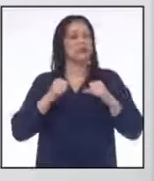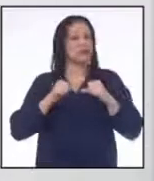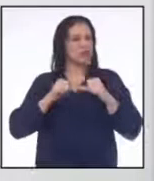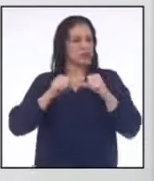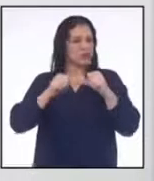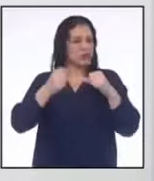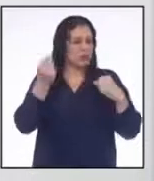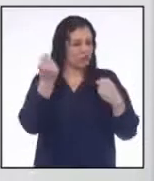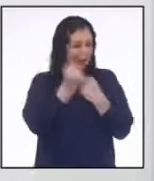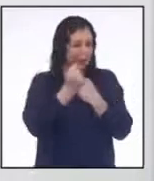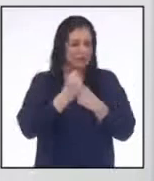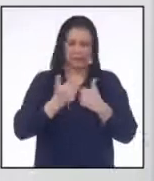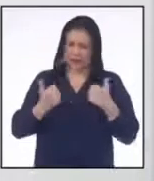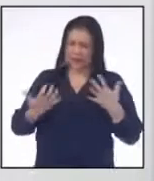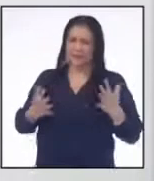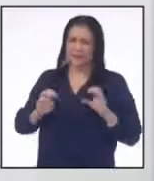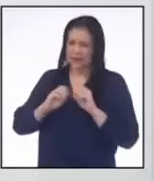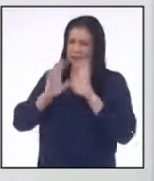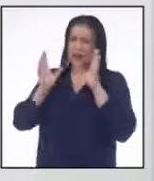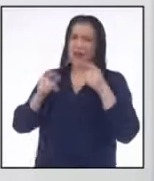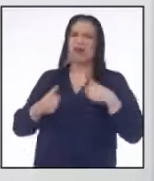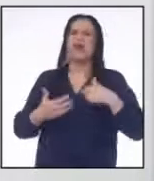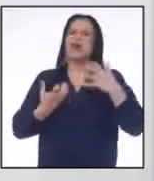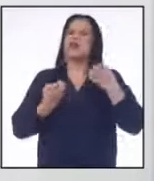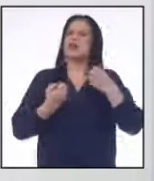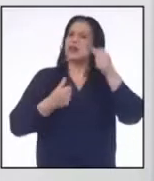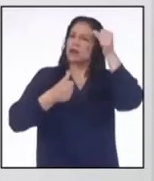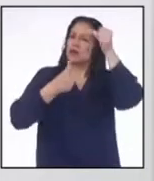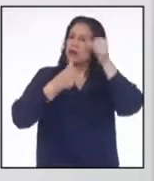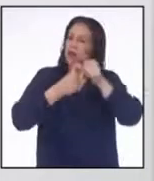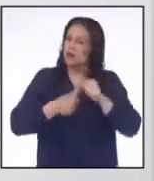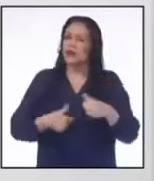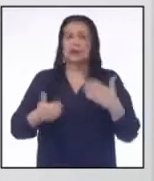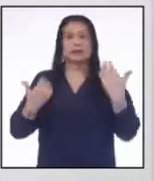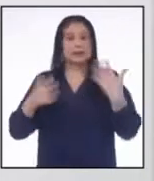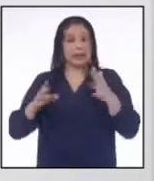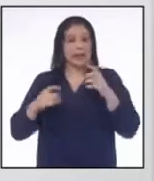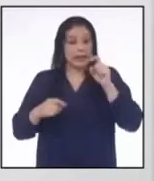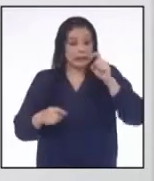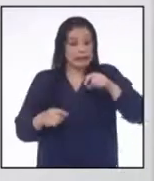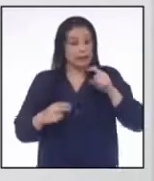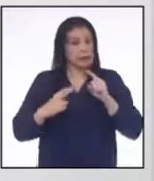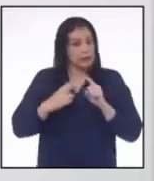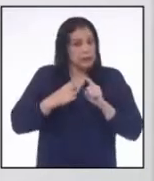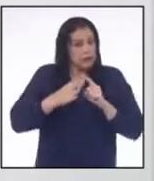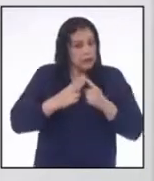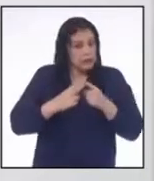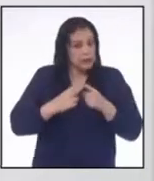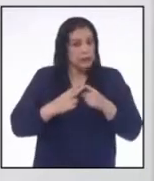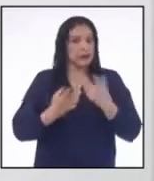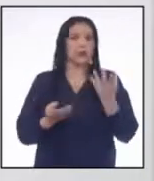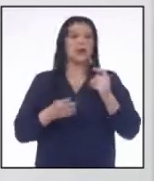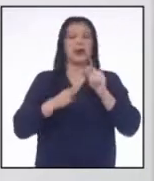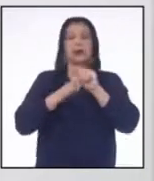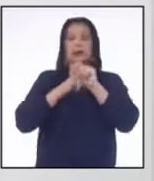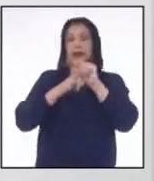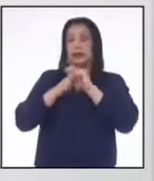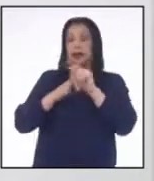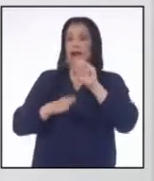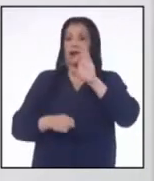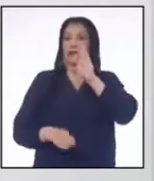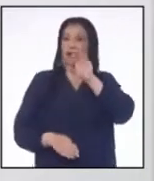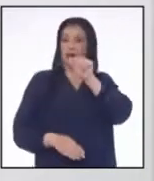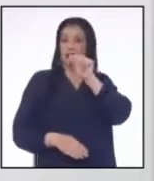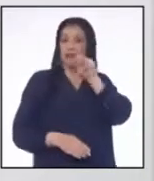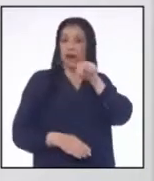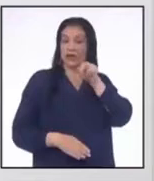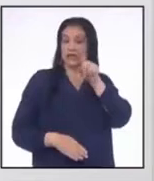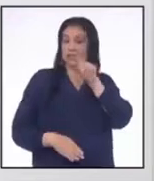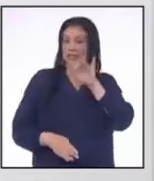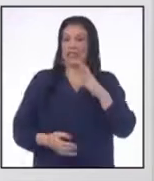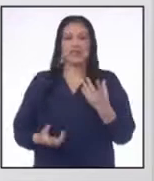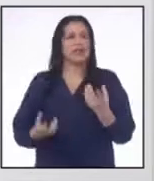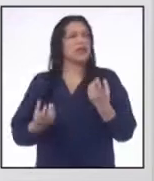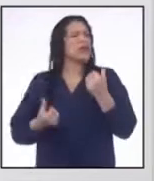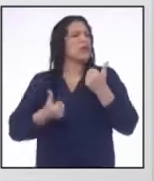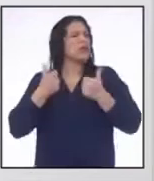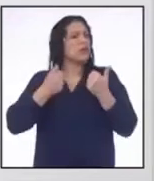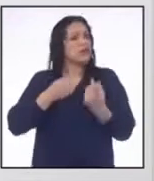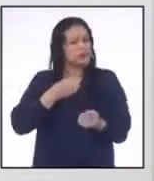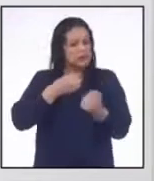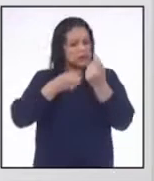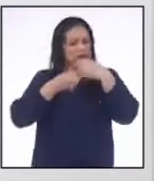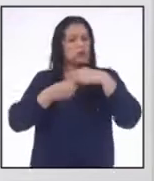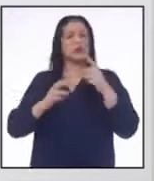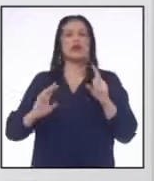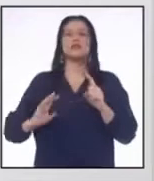Por supuesto Quiero recordarles que ya debemos empezar con el trabajo de nuestro fancine Que debe contener